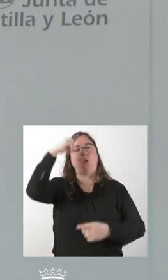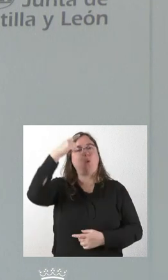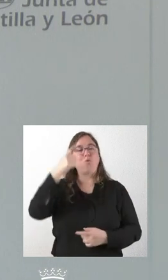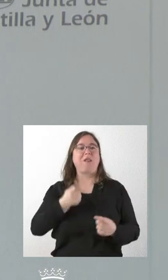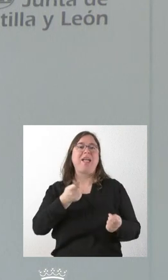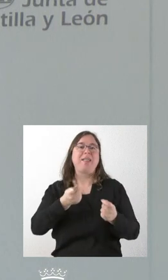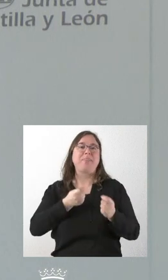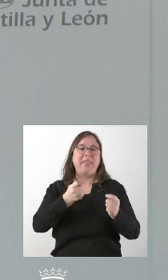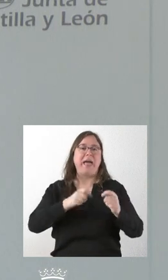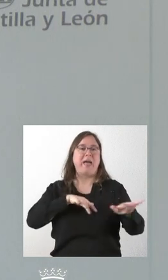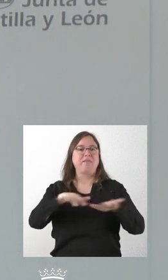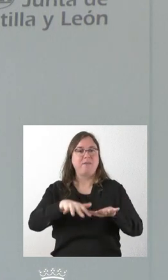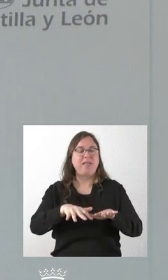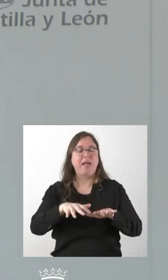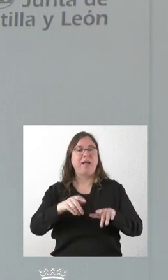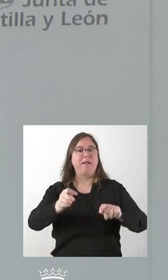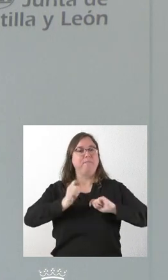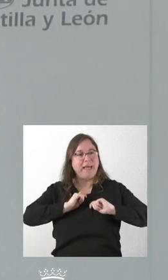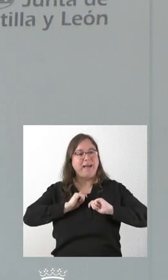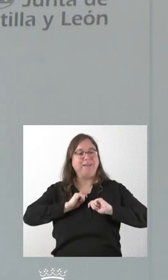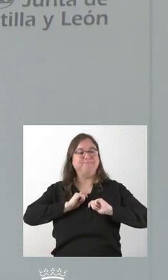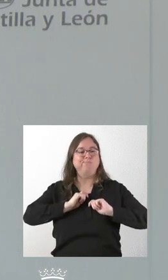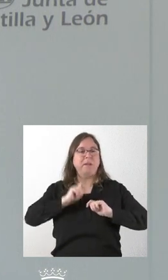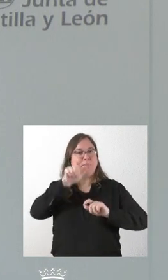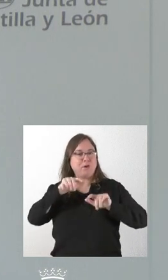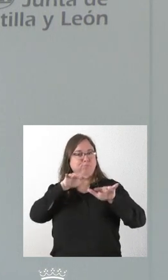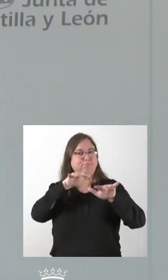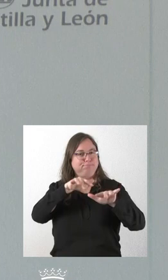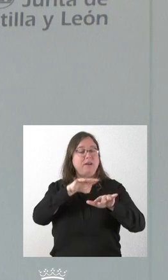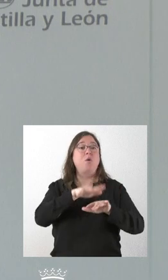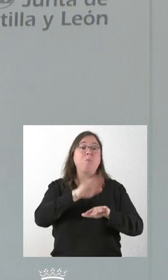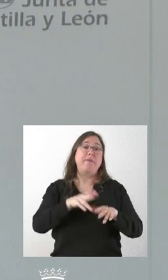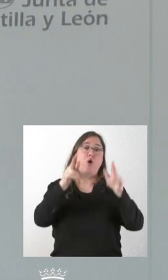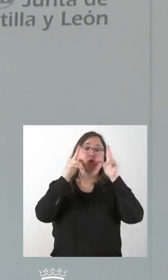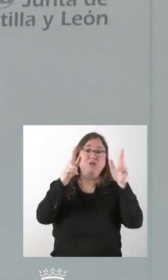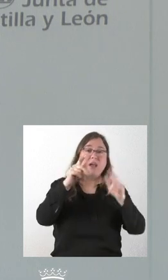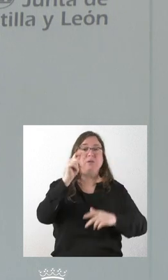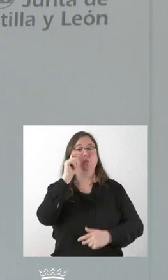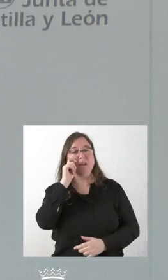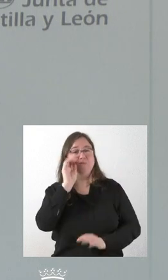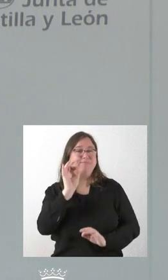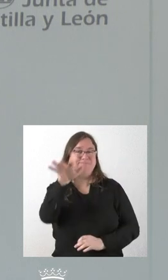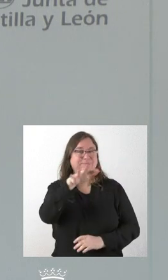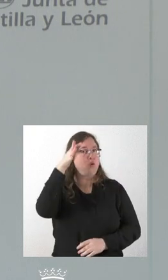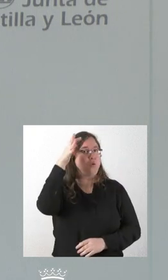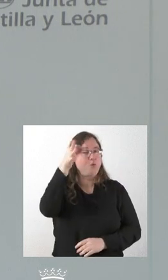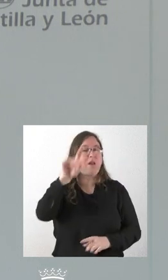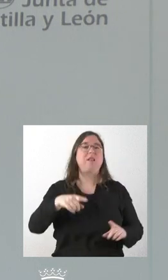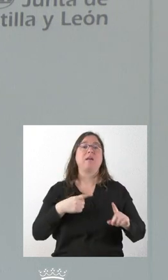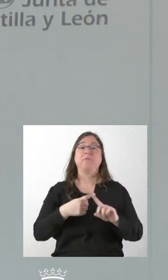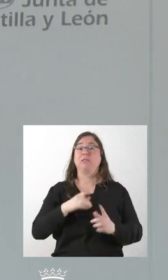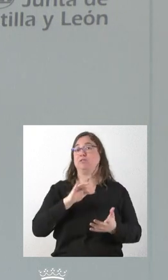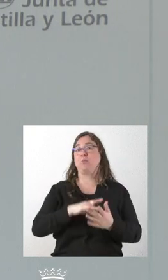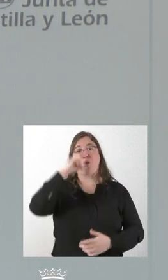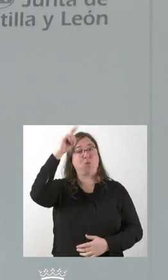generen llegada de personas, que generen posibilidades para los centros de alojamiento turístico, especialmente en el mundo rural. Y, sin duda, los acontecimientos